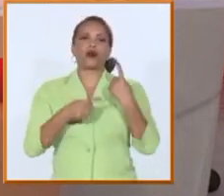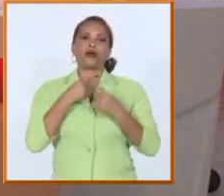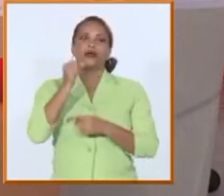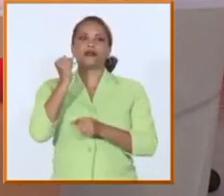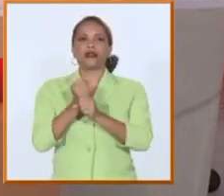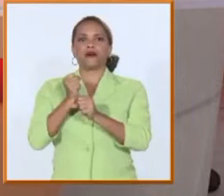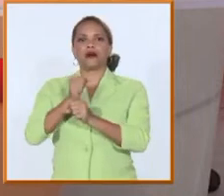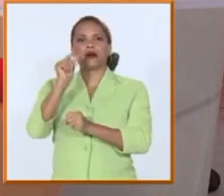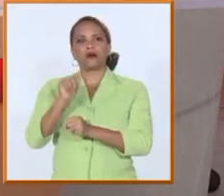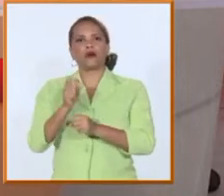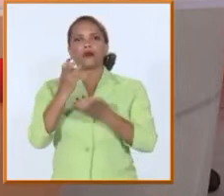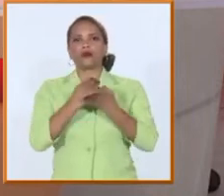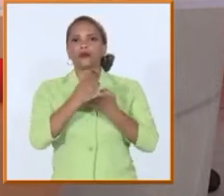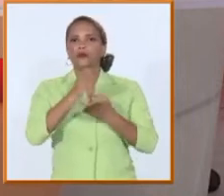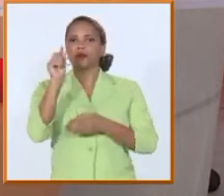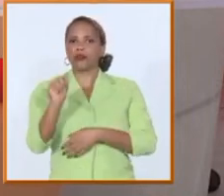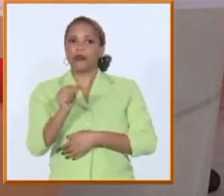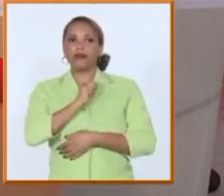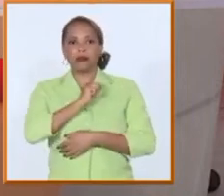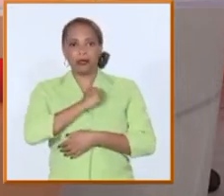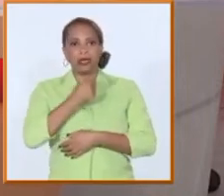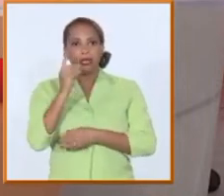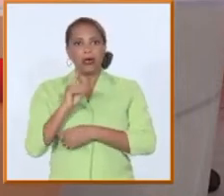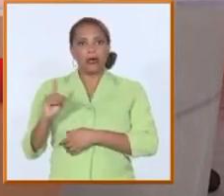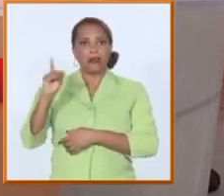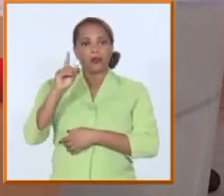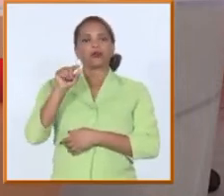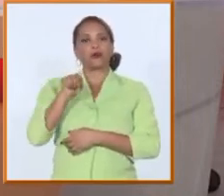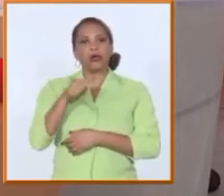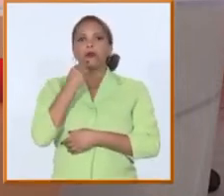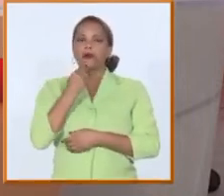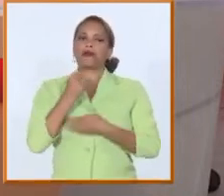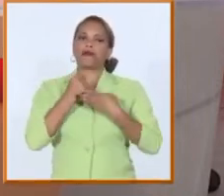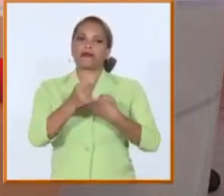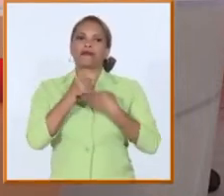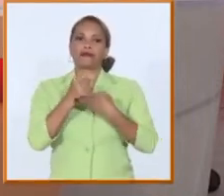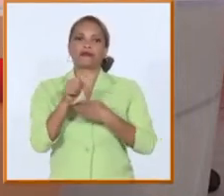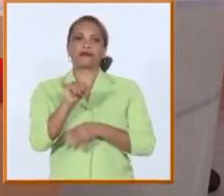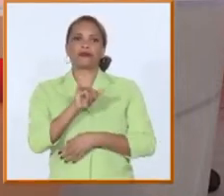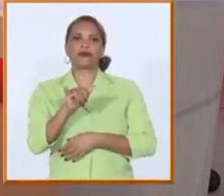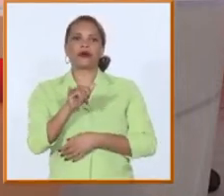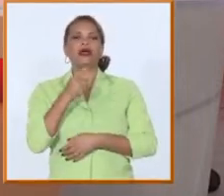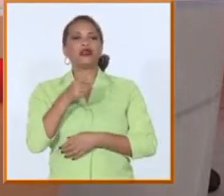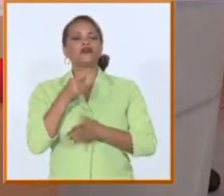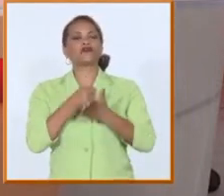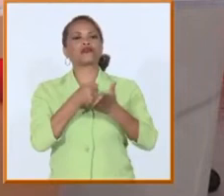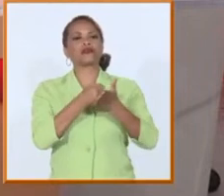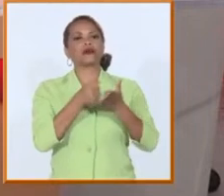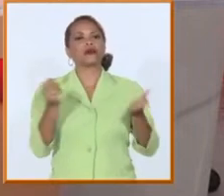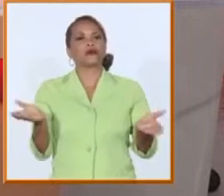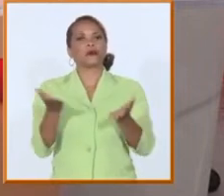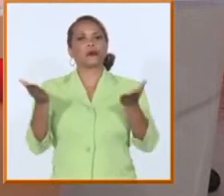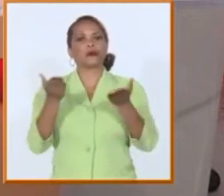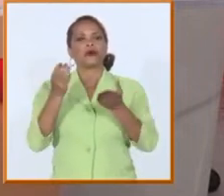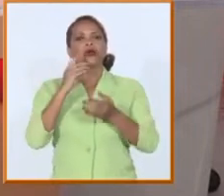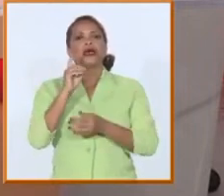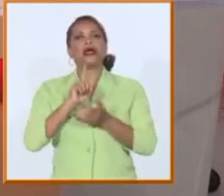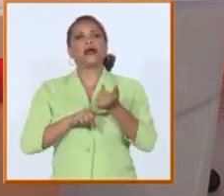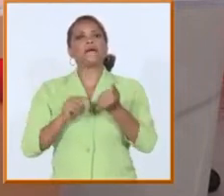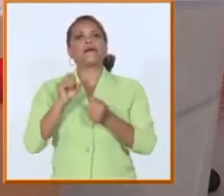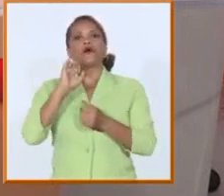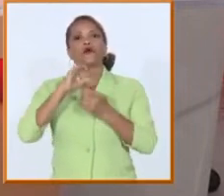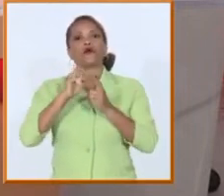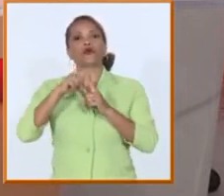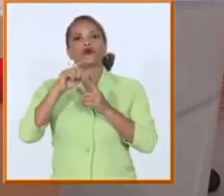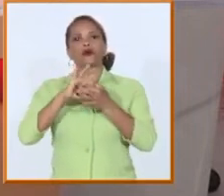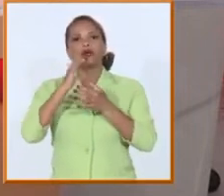estudiante o a cualquier trabajador que al mismo tiempo es estudiante yo creo que eso también nos va a servir para impulsar la educación de posgrado y la formación de doctores